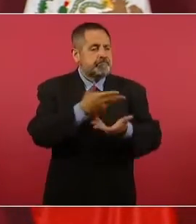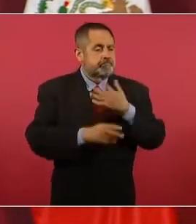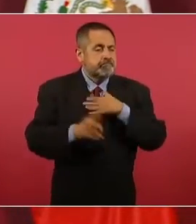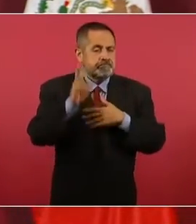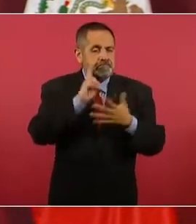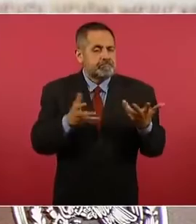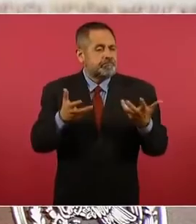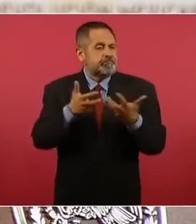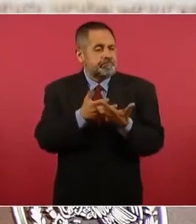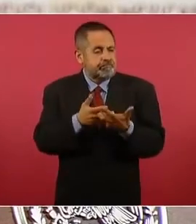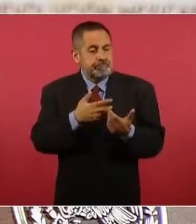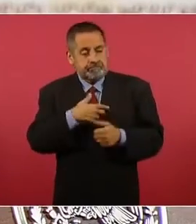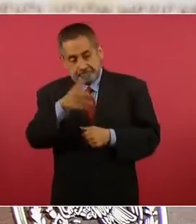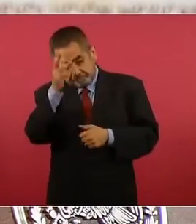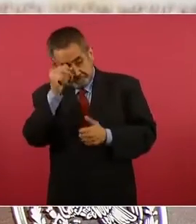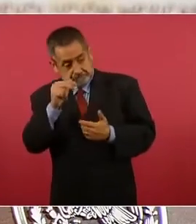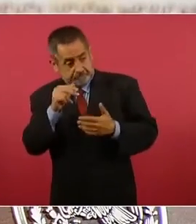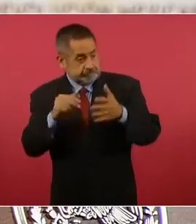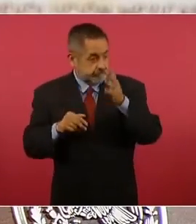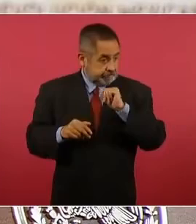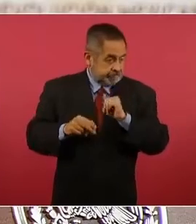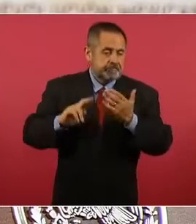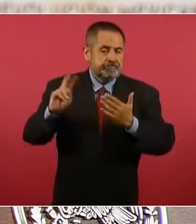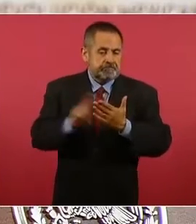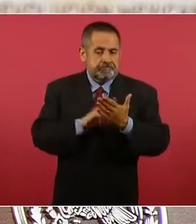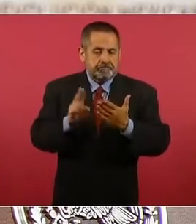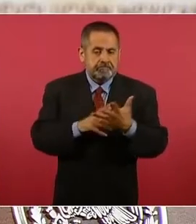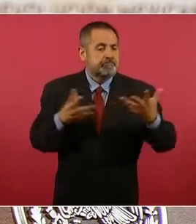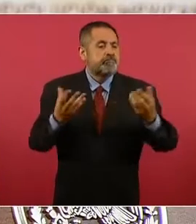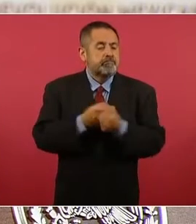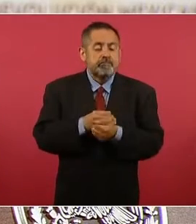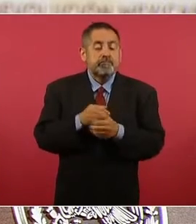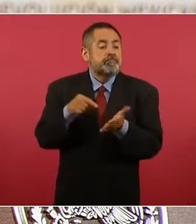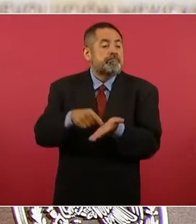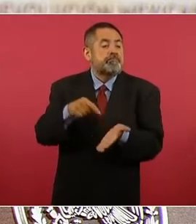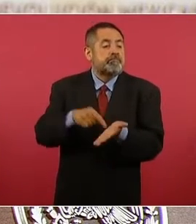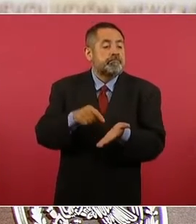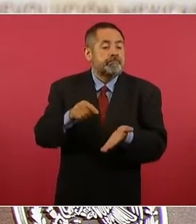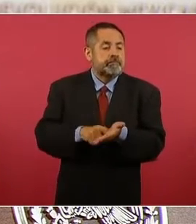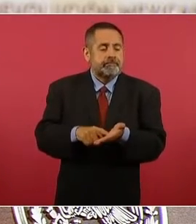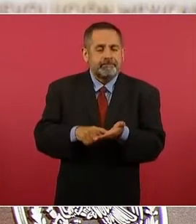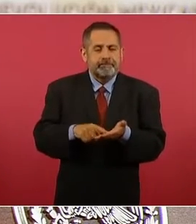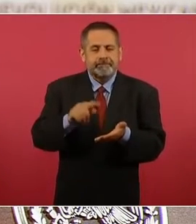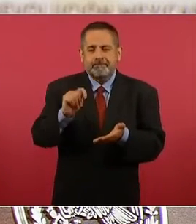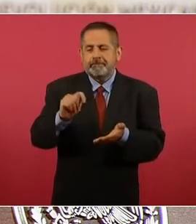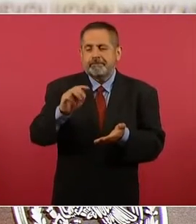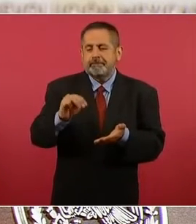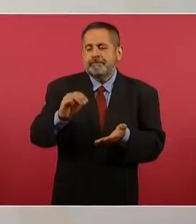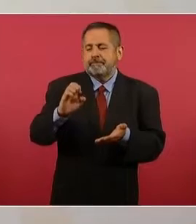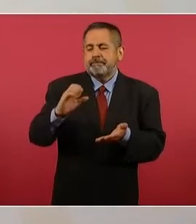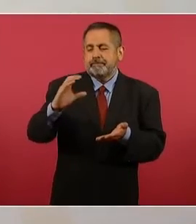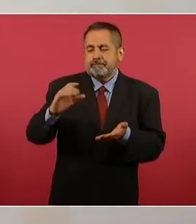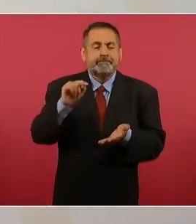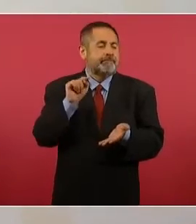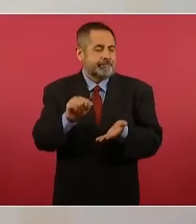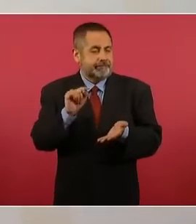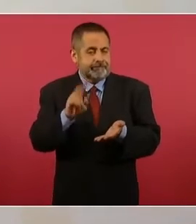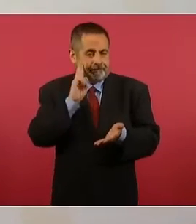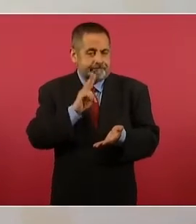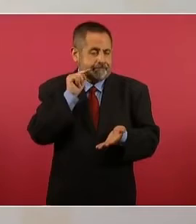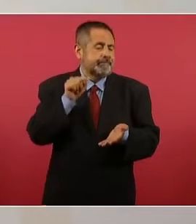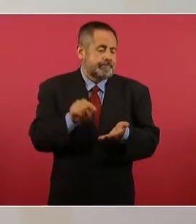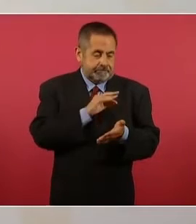algunos acuerdos en el marco del Tratado Económico Comercial